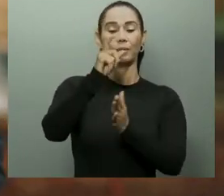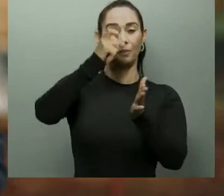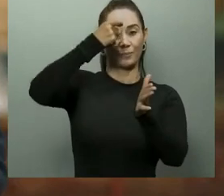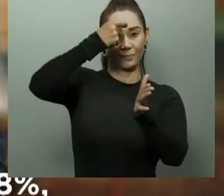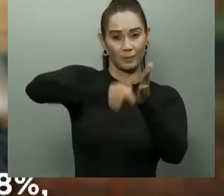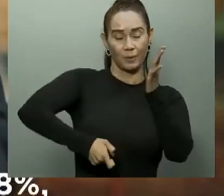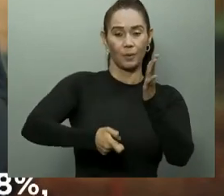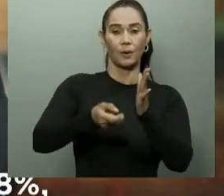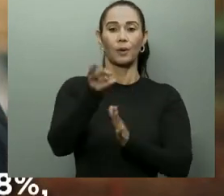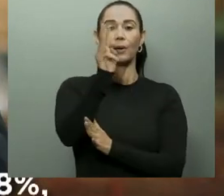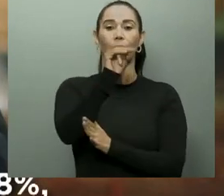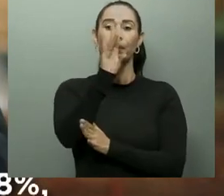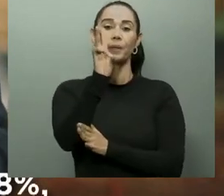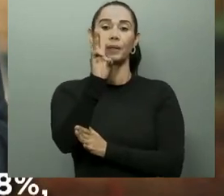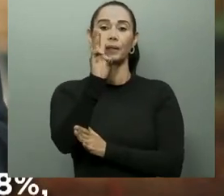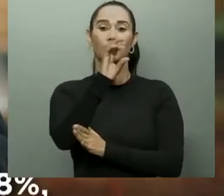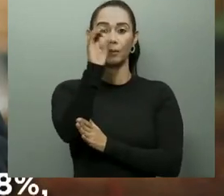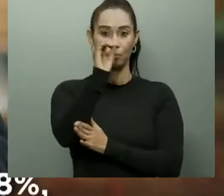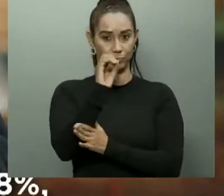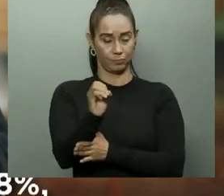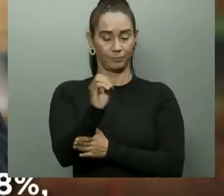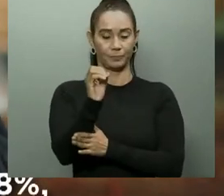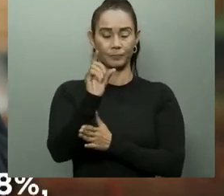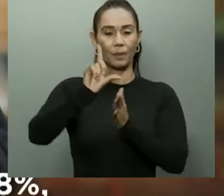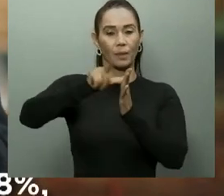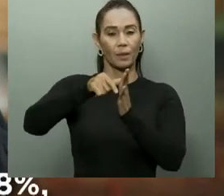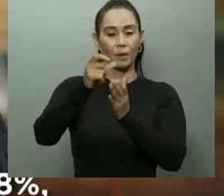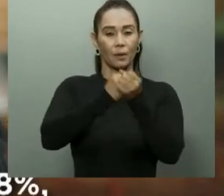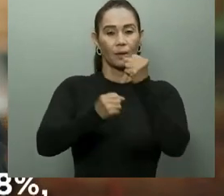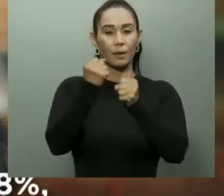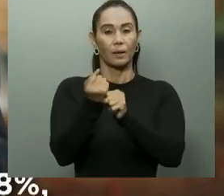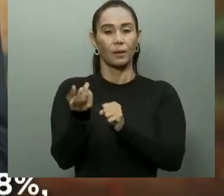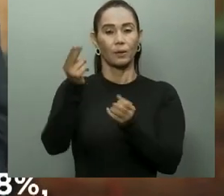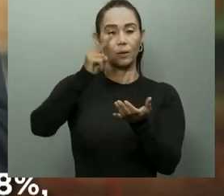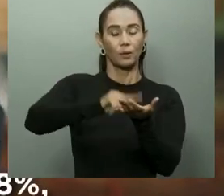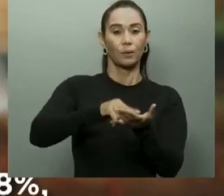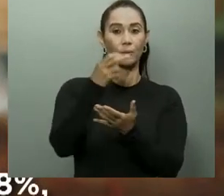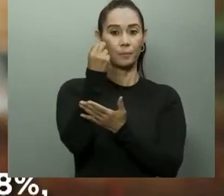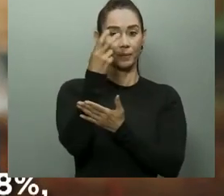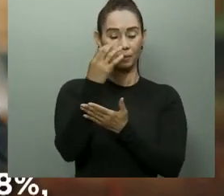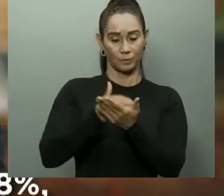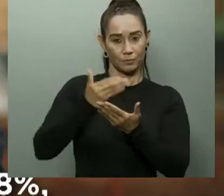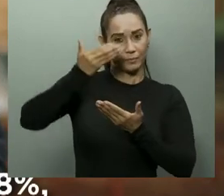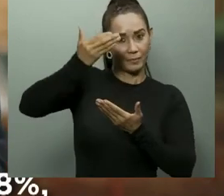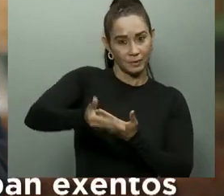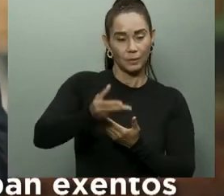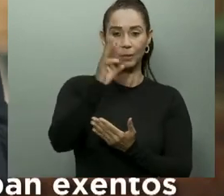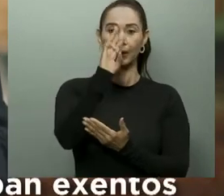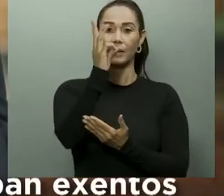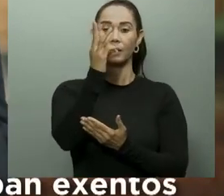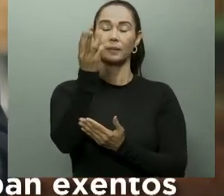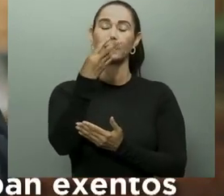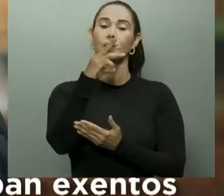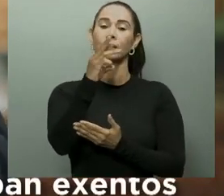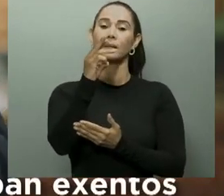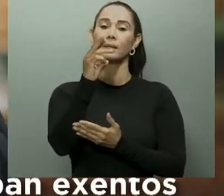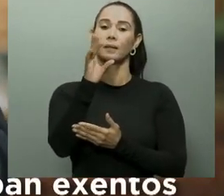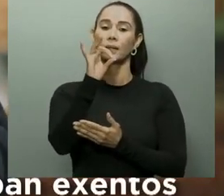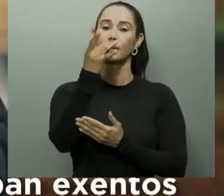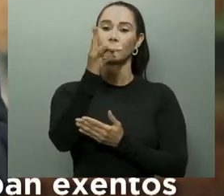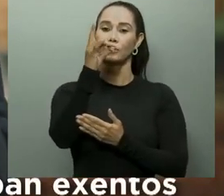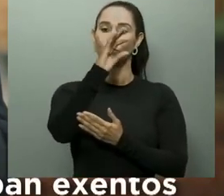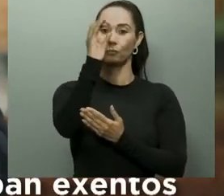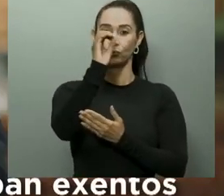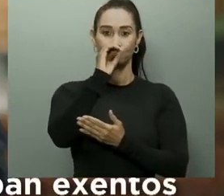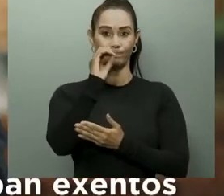En el 2012, el ITEVIS pasó del 16% al 18%, grabando bienes que hasta